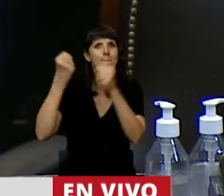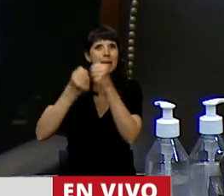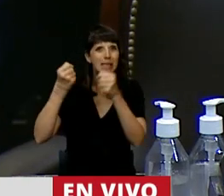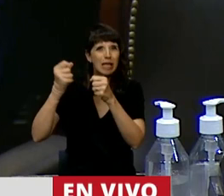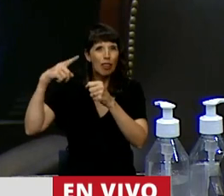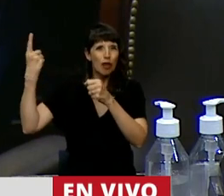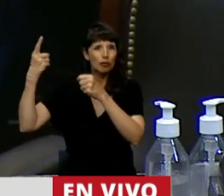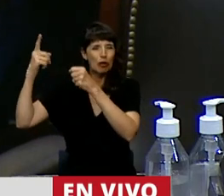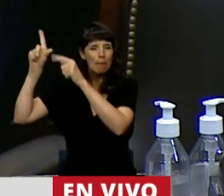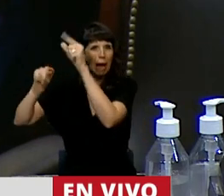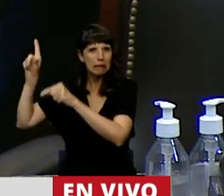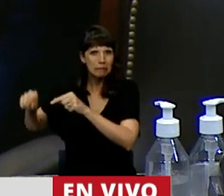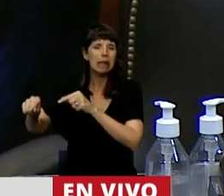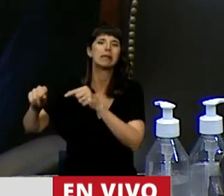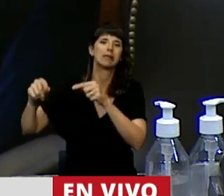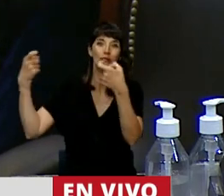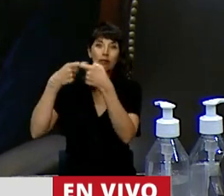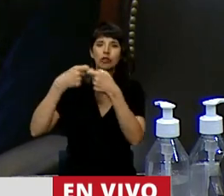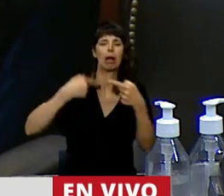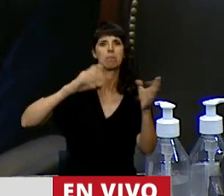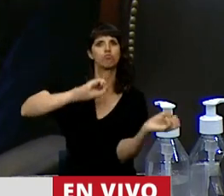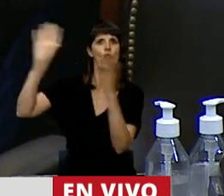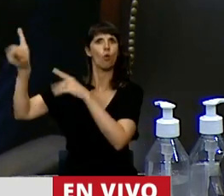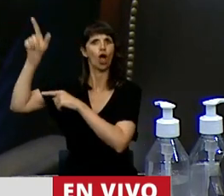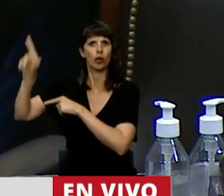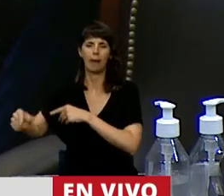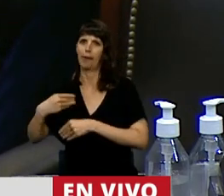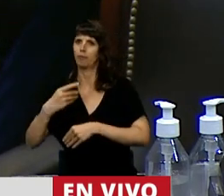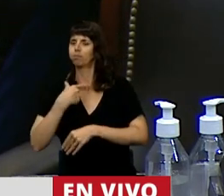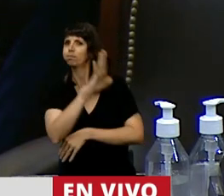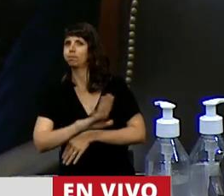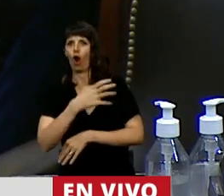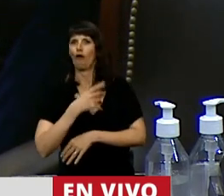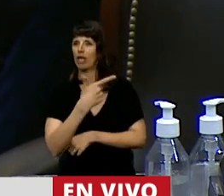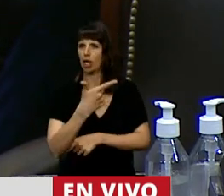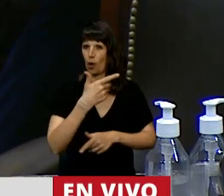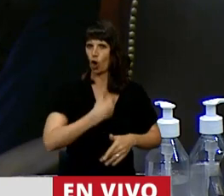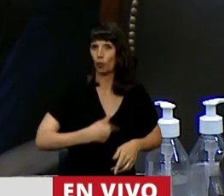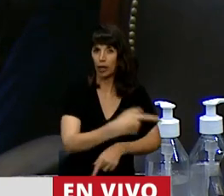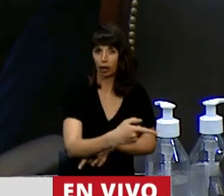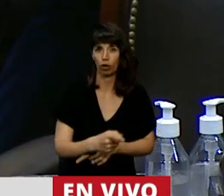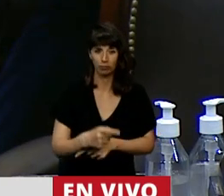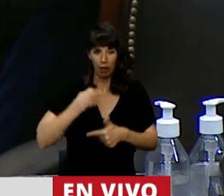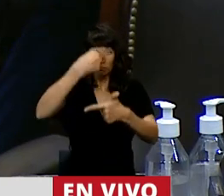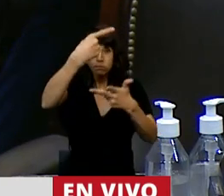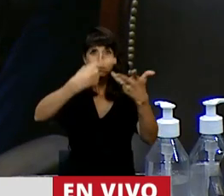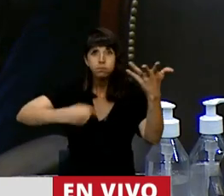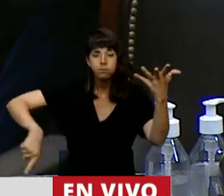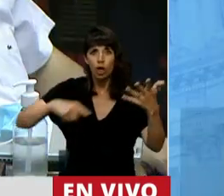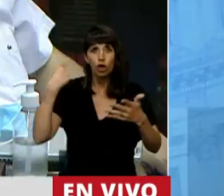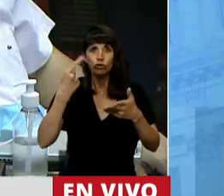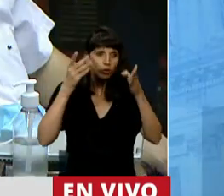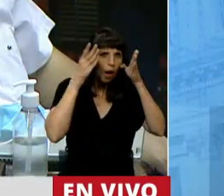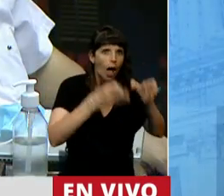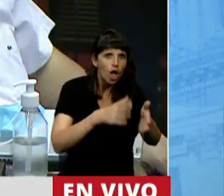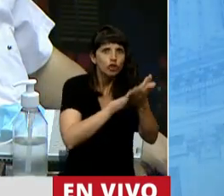que deciden irse del país porque no confían en este gobierno. Y en lugar de preocuparnos por la situación crítica en